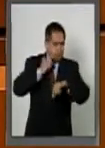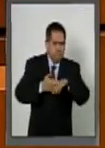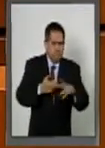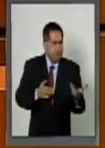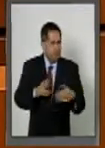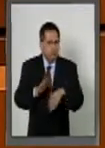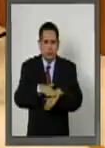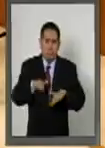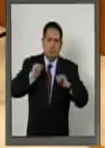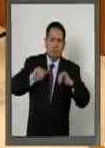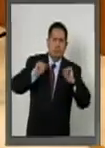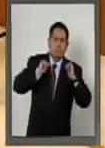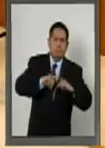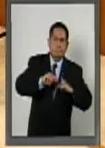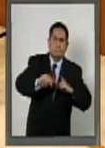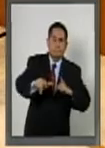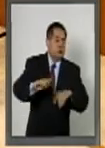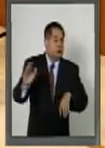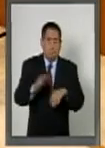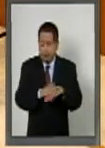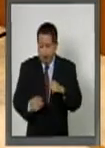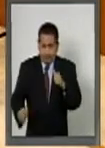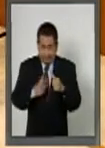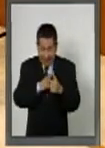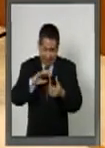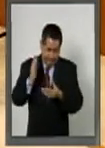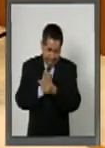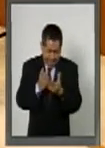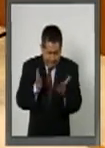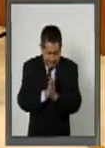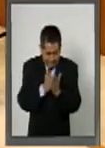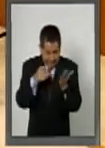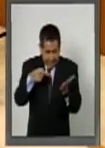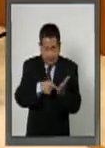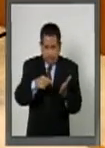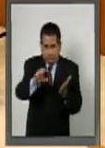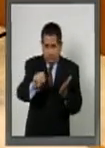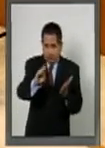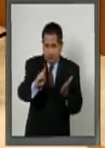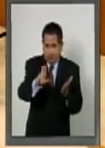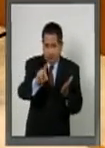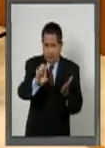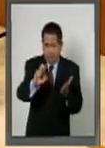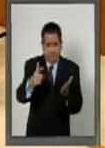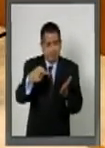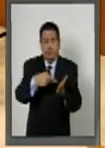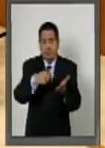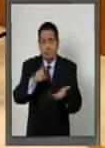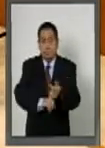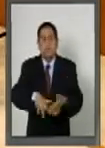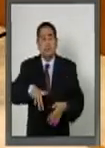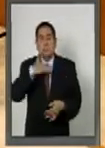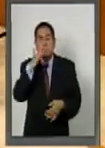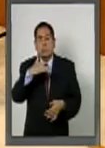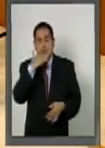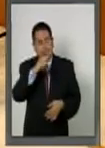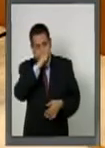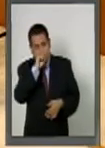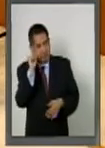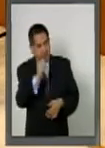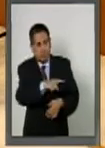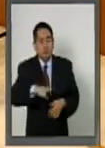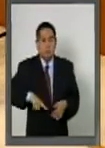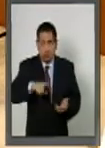lo quiere enviar? Porque el primer expediente se llama Order Bridge. El primer expediente habla de la corrupción del gobierno y de su